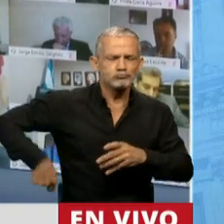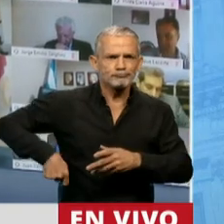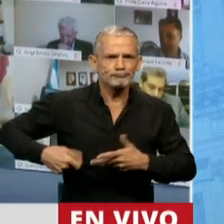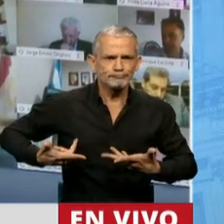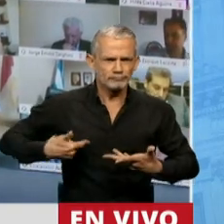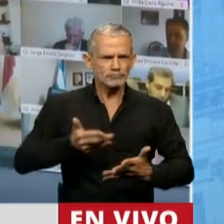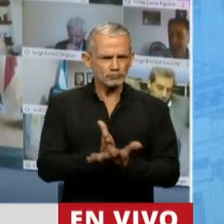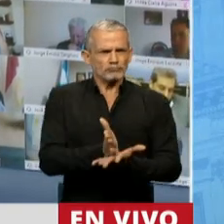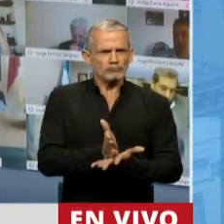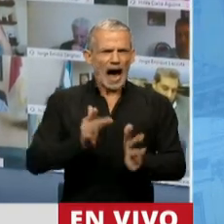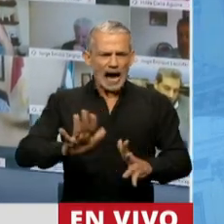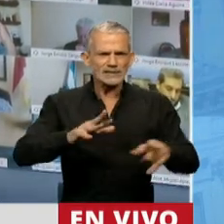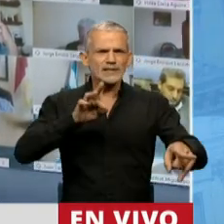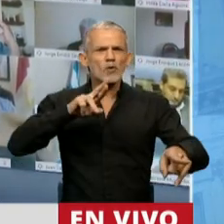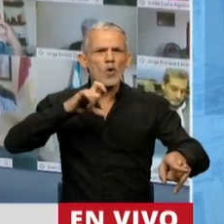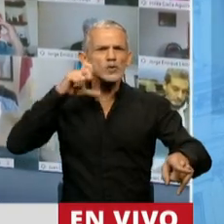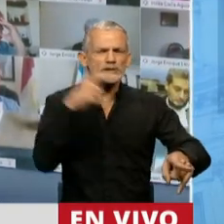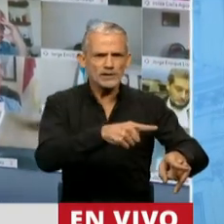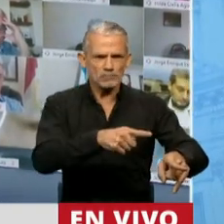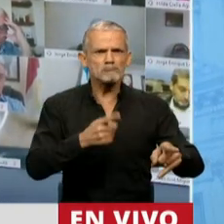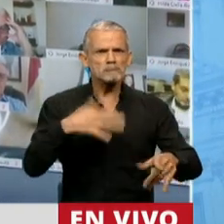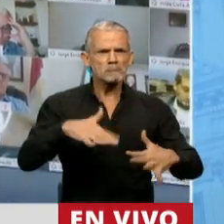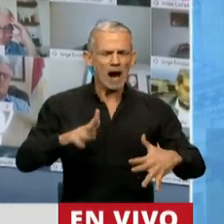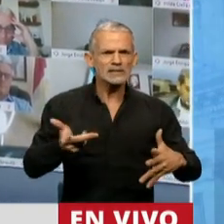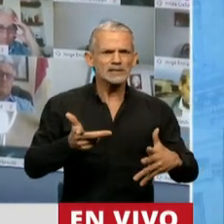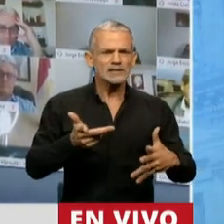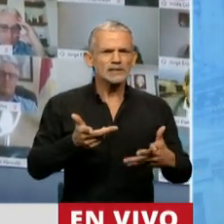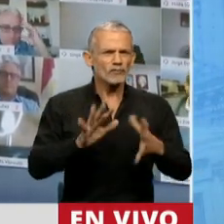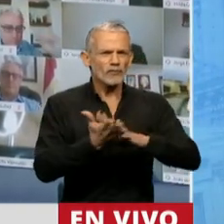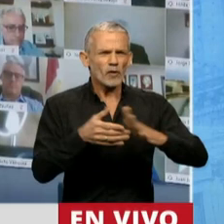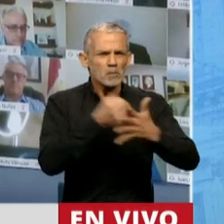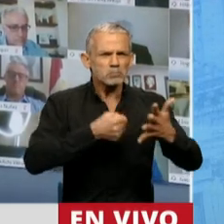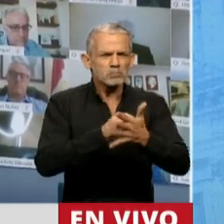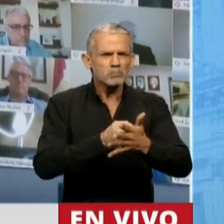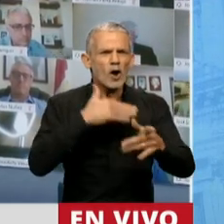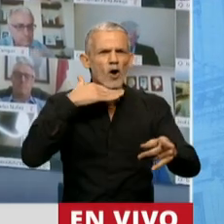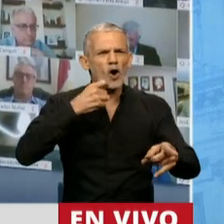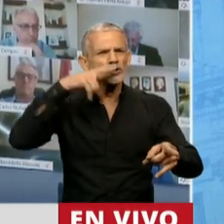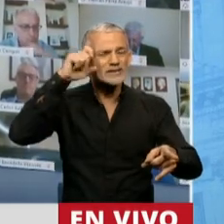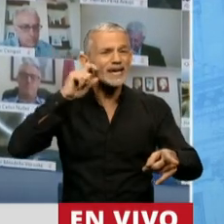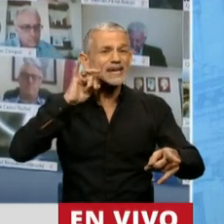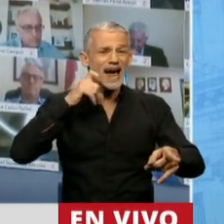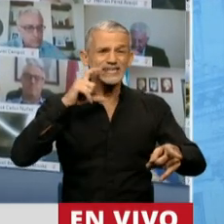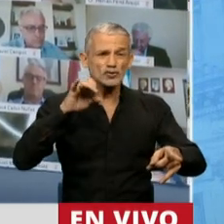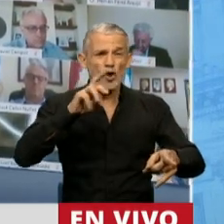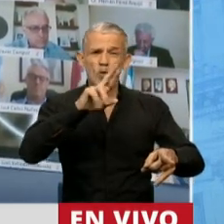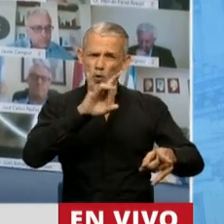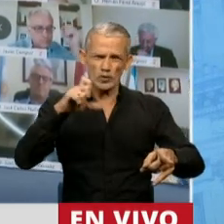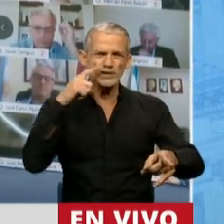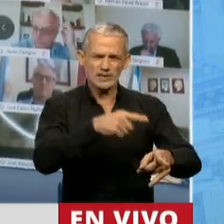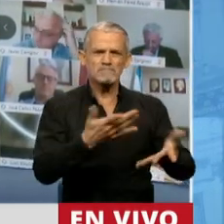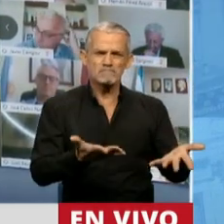lealtad del dirigente gremial y político, José Ignacio Rucci, con quien